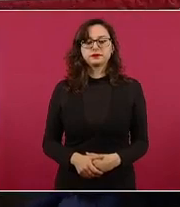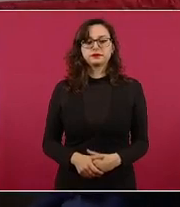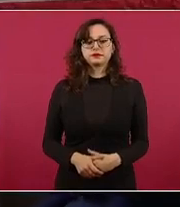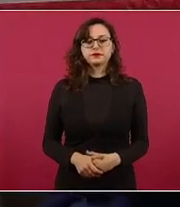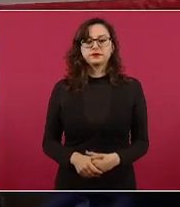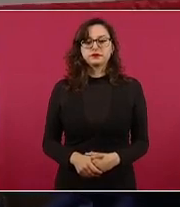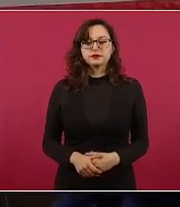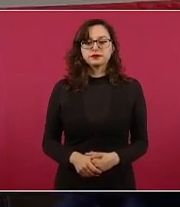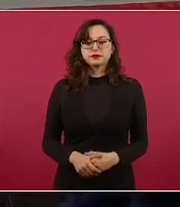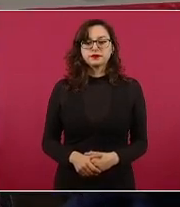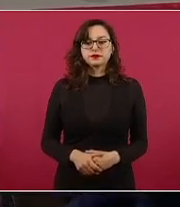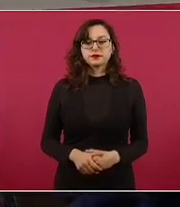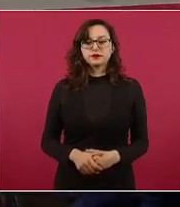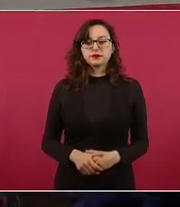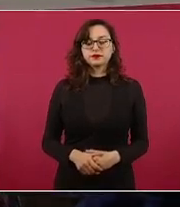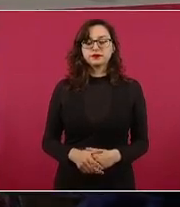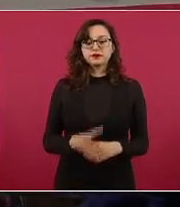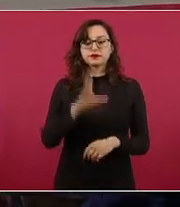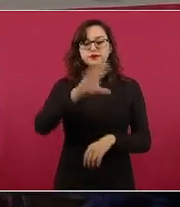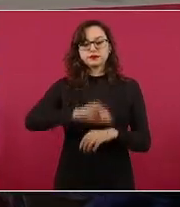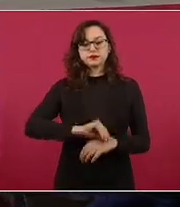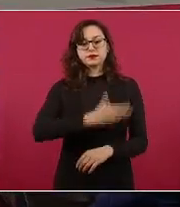Con su permiso, señor presidente.